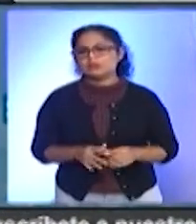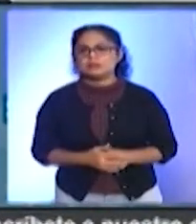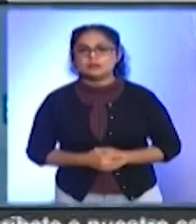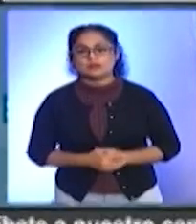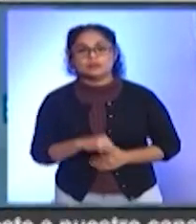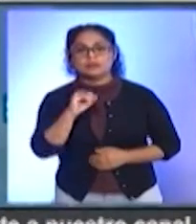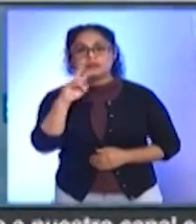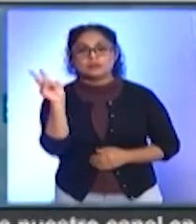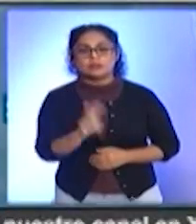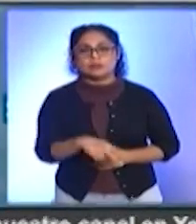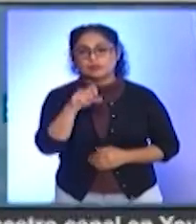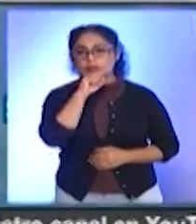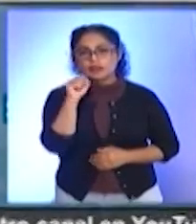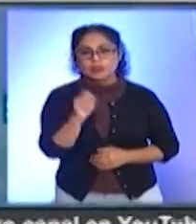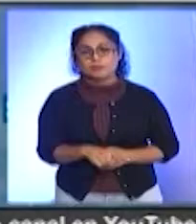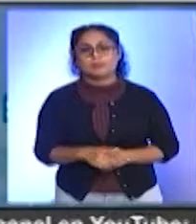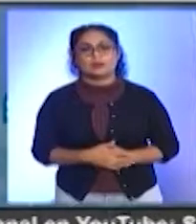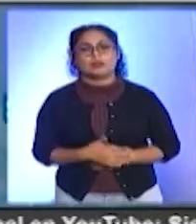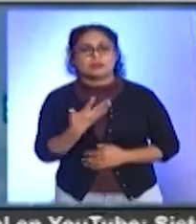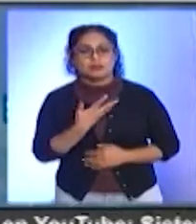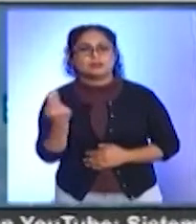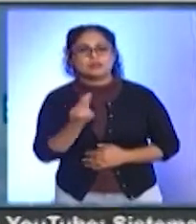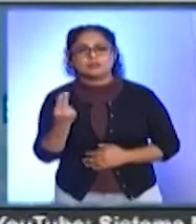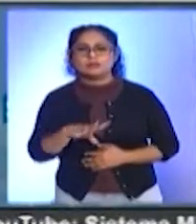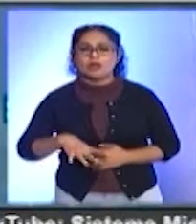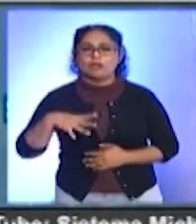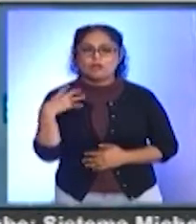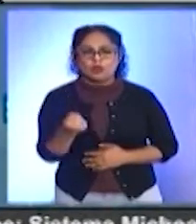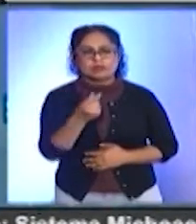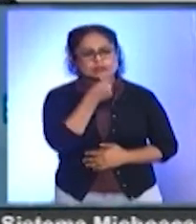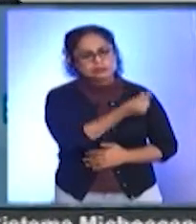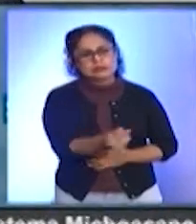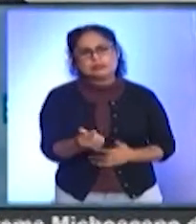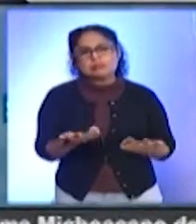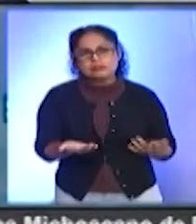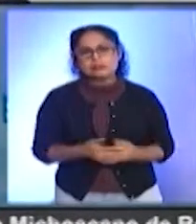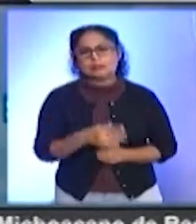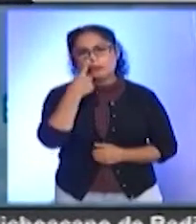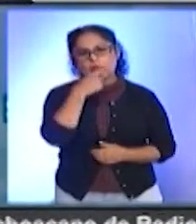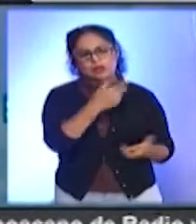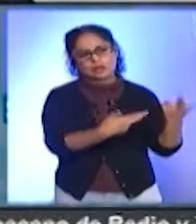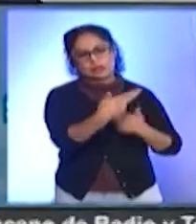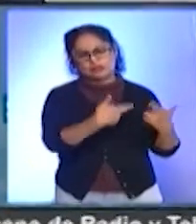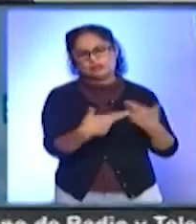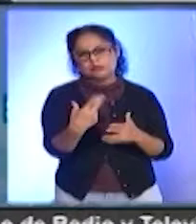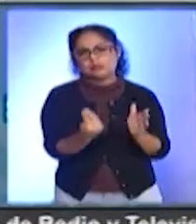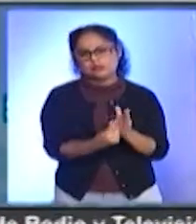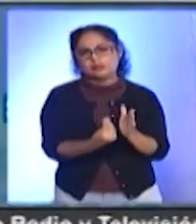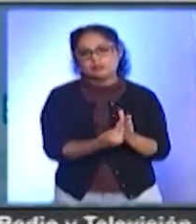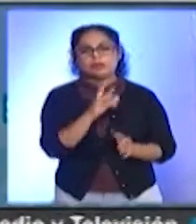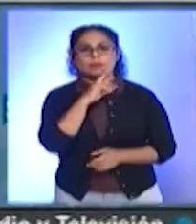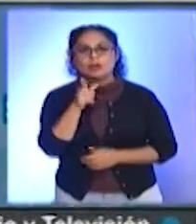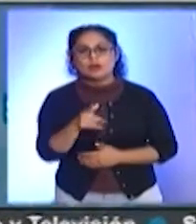Efectivamente también tenemos que hacer un gran esfuerzo por nuestras niñas y niños para que vuelvan a las aulas, para